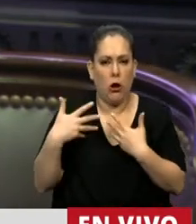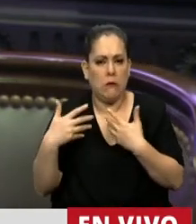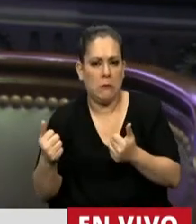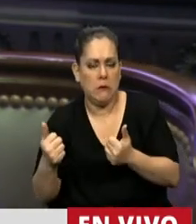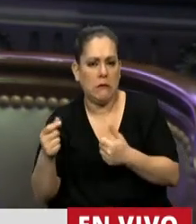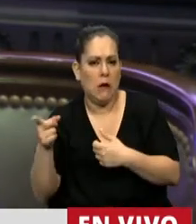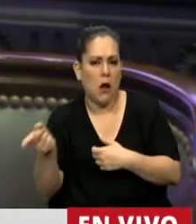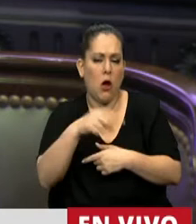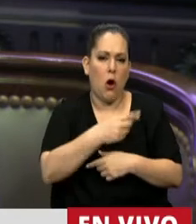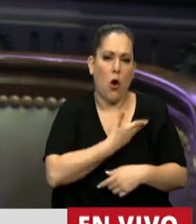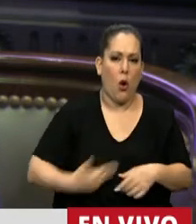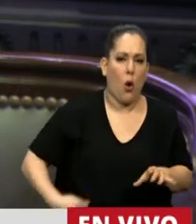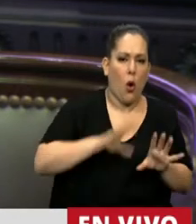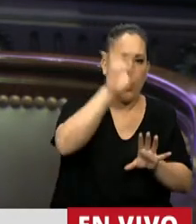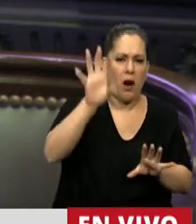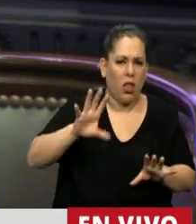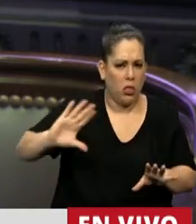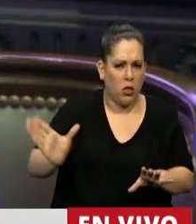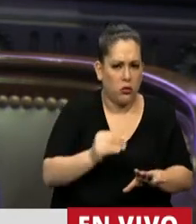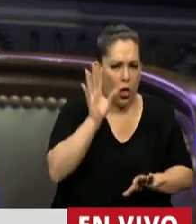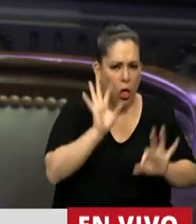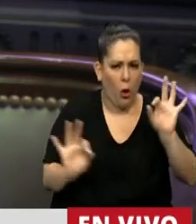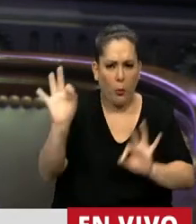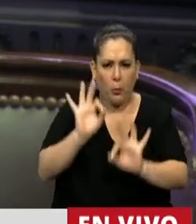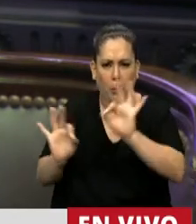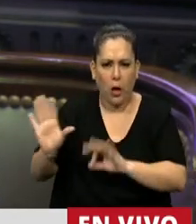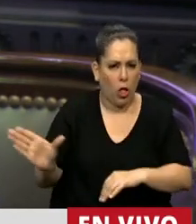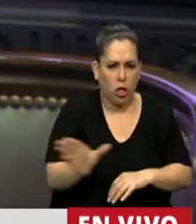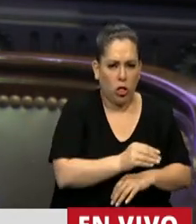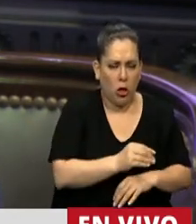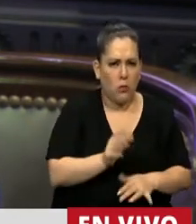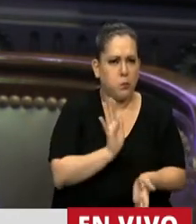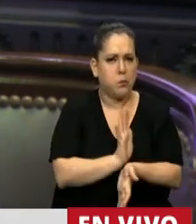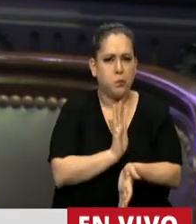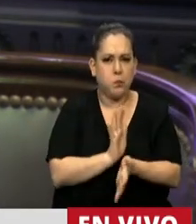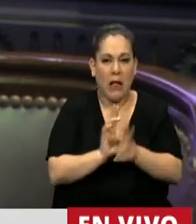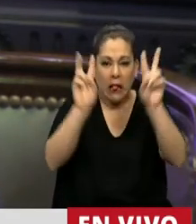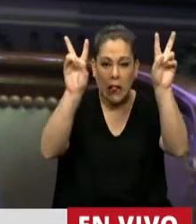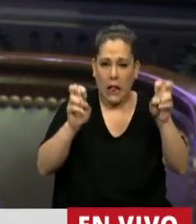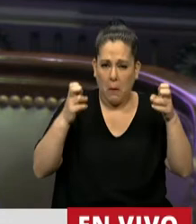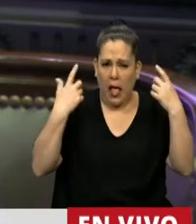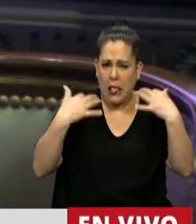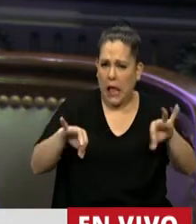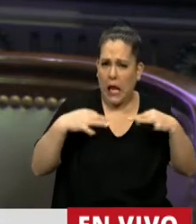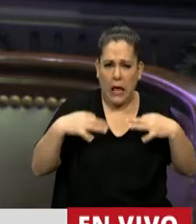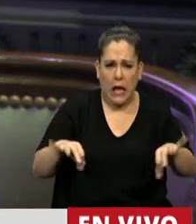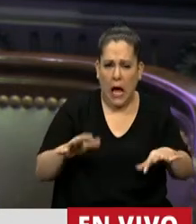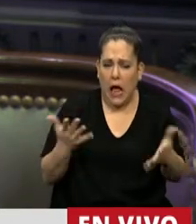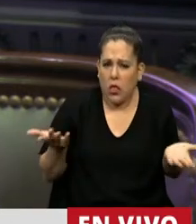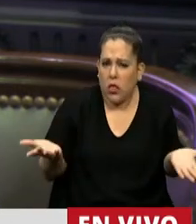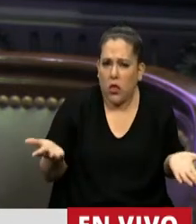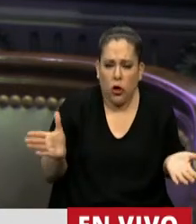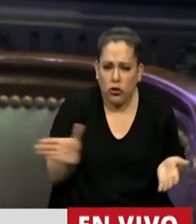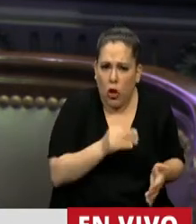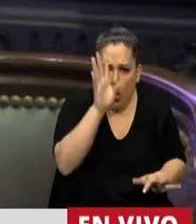a los gobernadores, ya opina cualquiera sobre un tema tan, tan delicado para Argentina